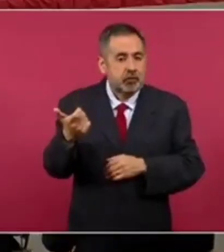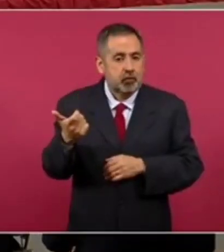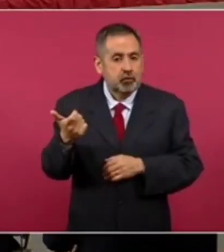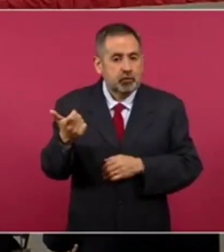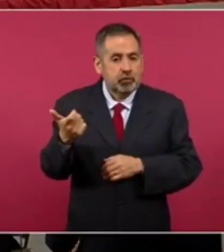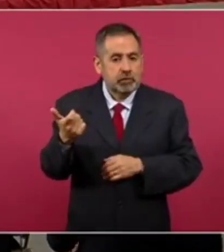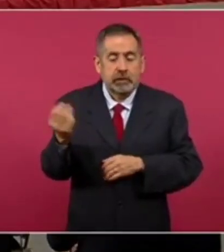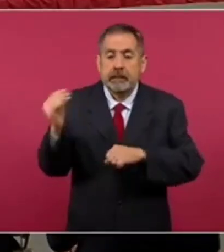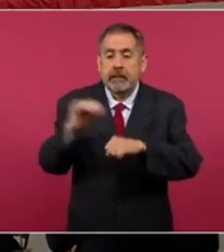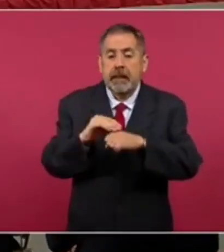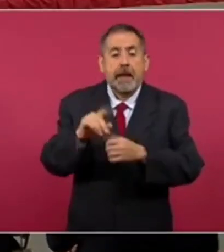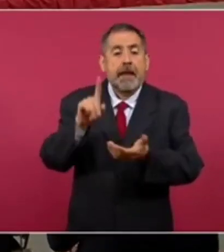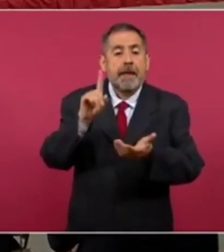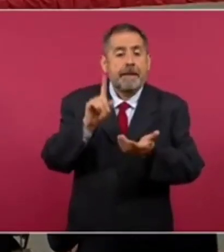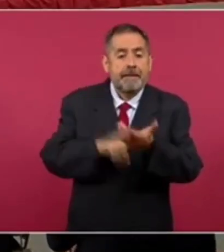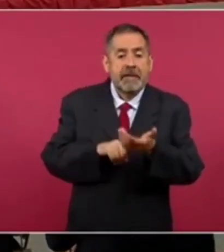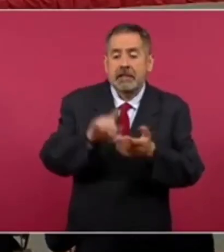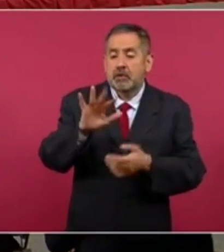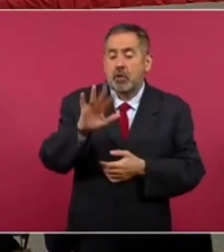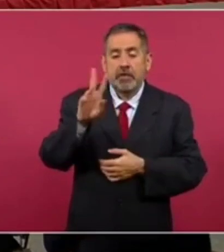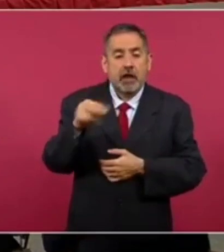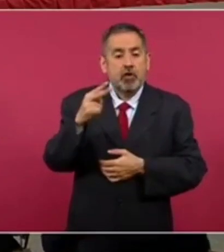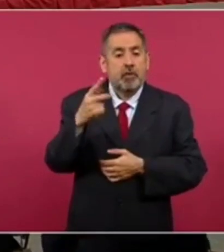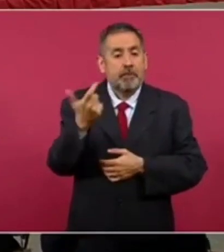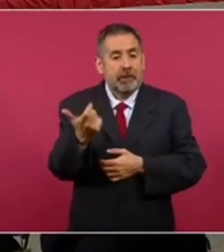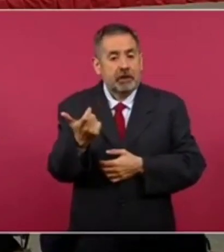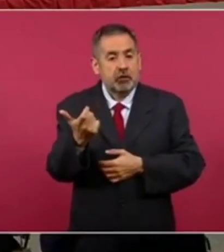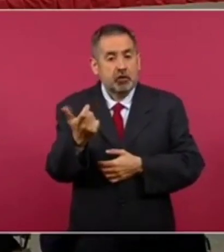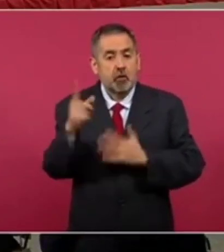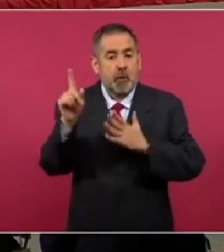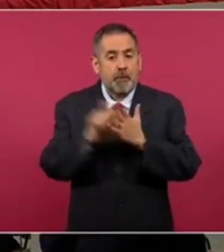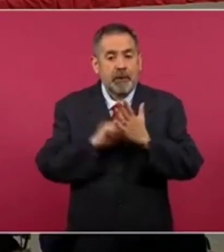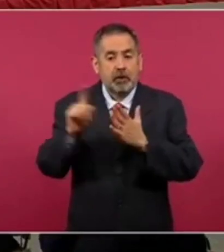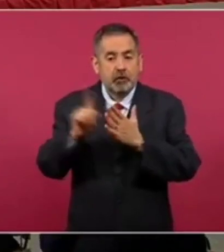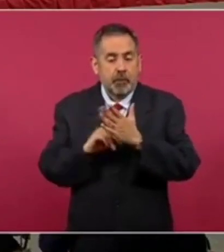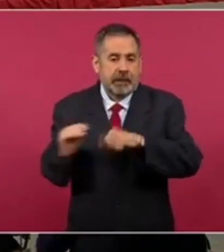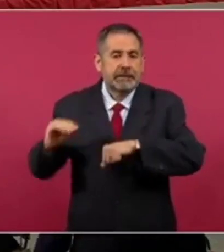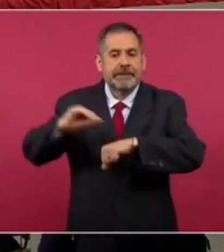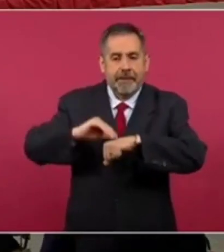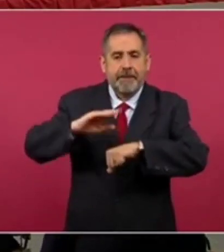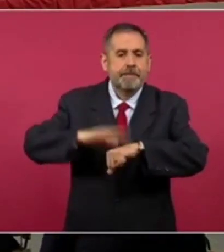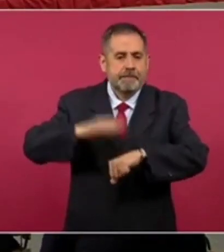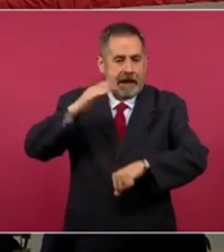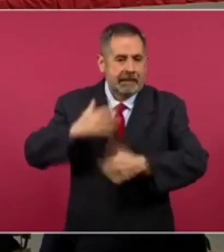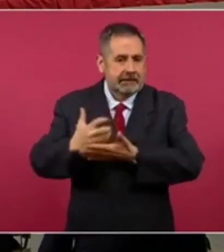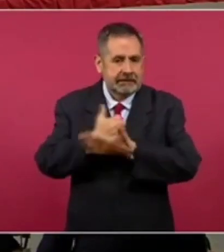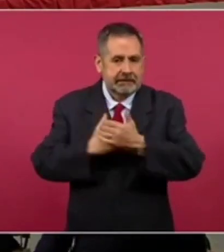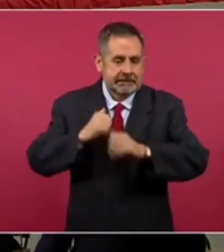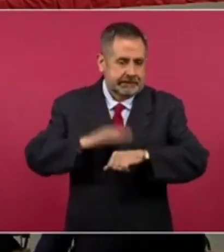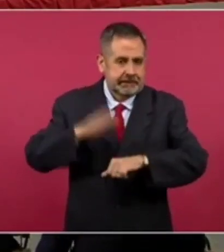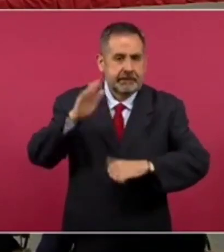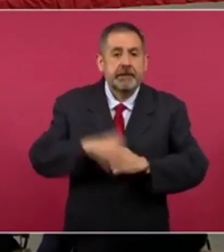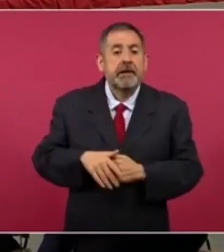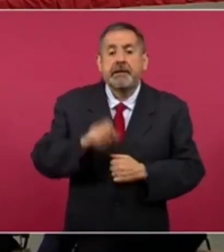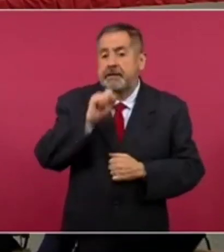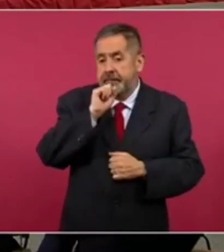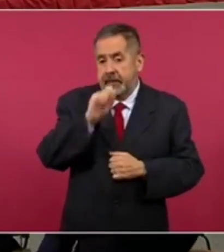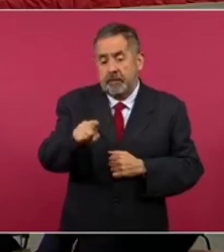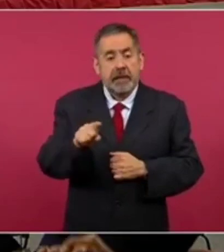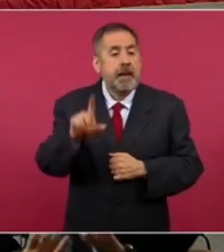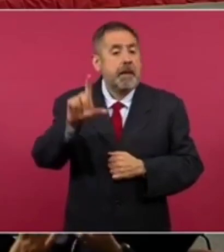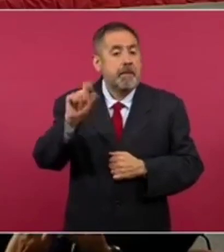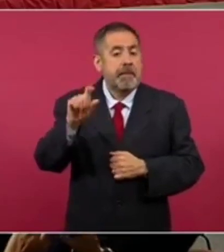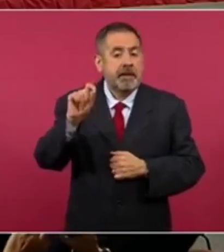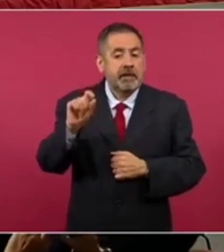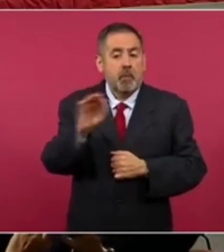de 1.052 pesos al mes. También se definió un incremento del 20